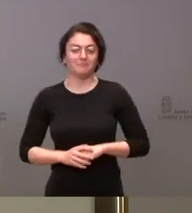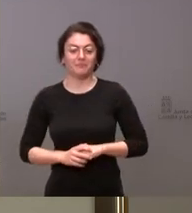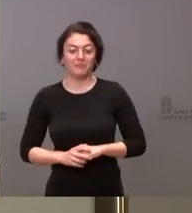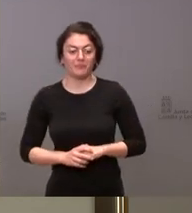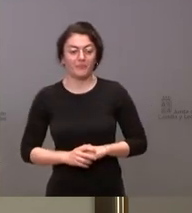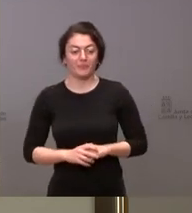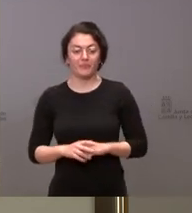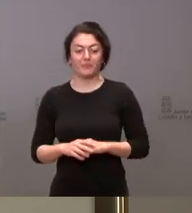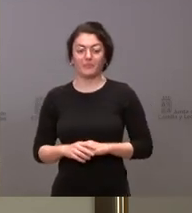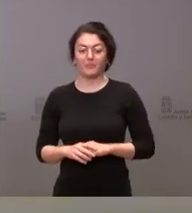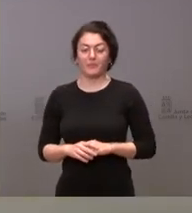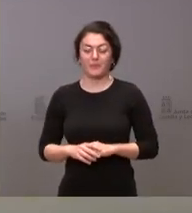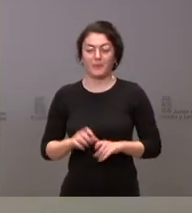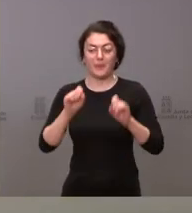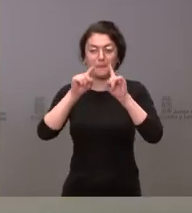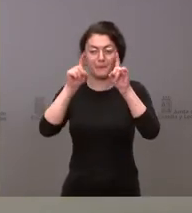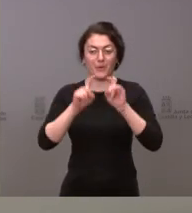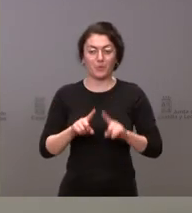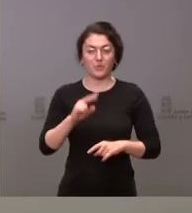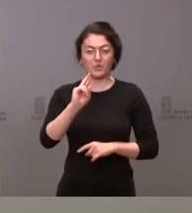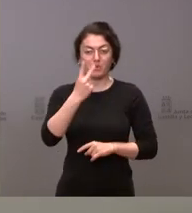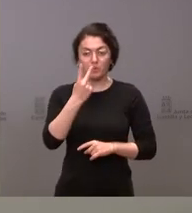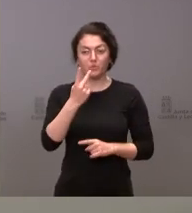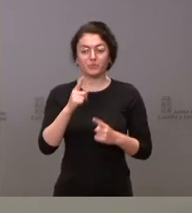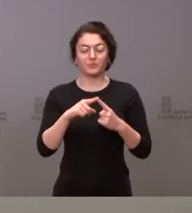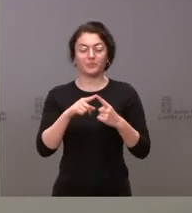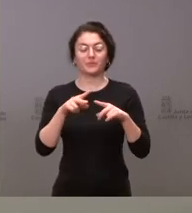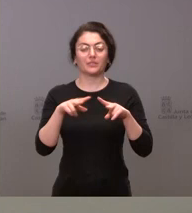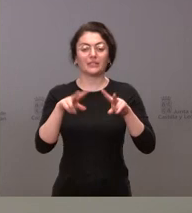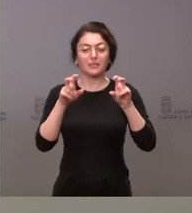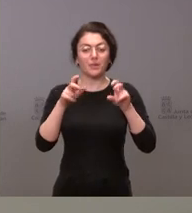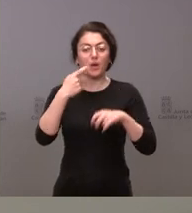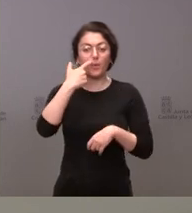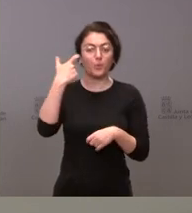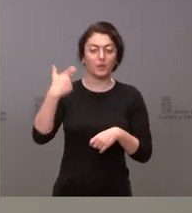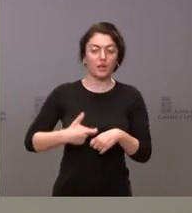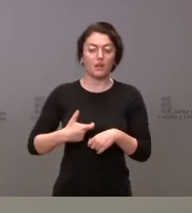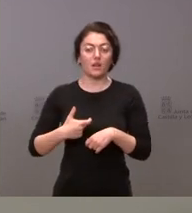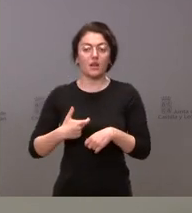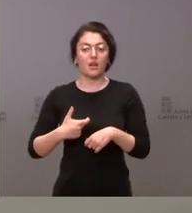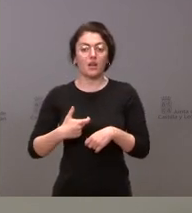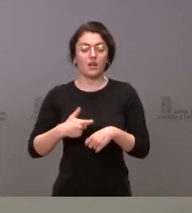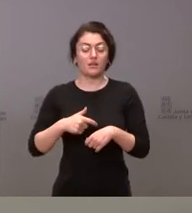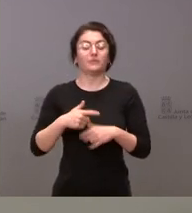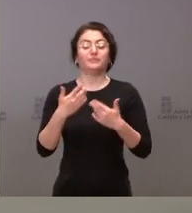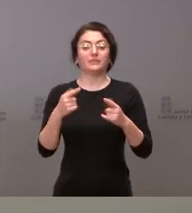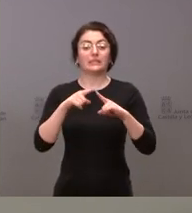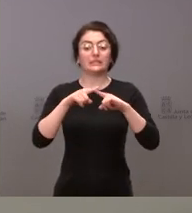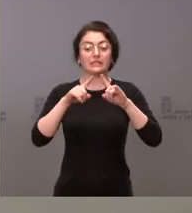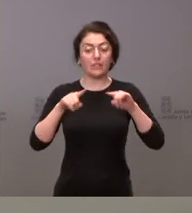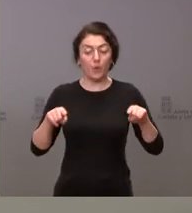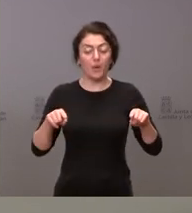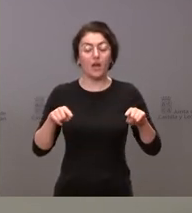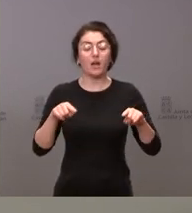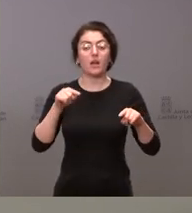Plantea usted dos cuestiones. El tema de Ucrania, Segovia, el número de